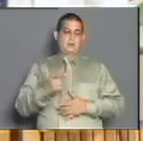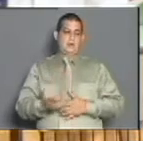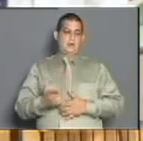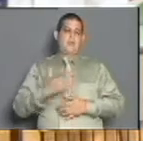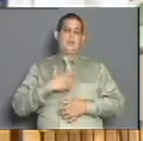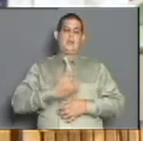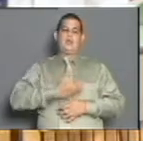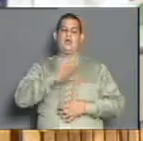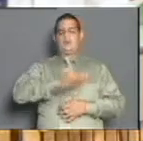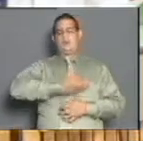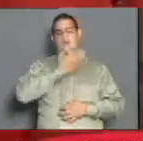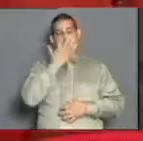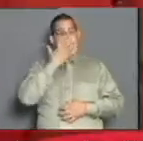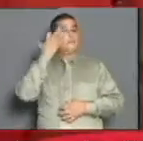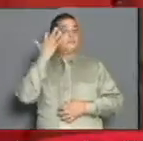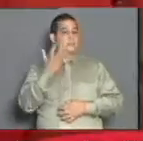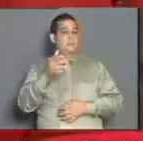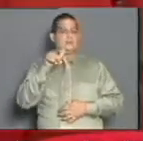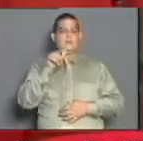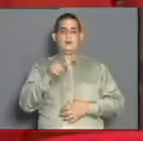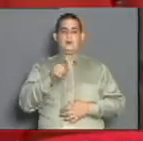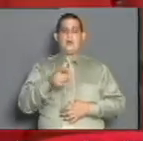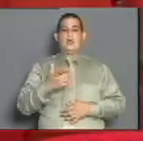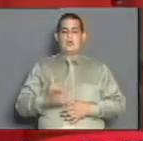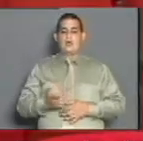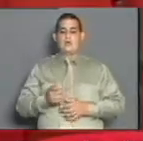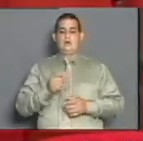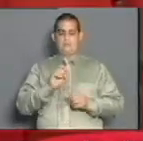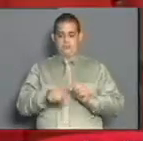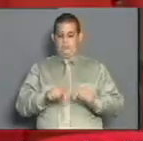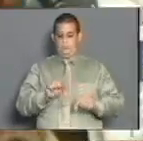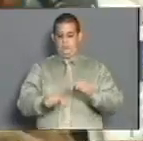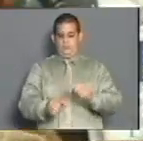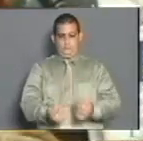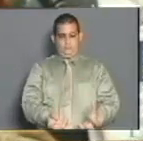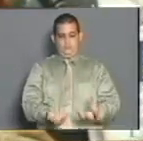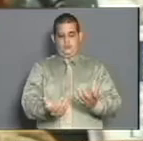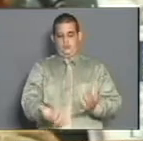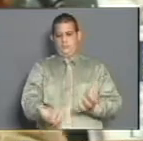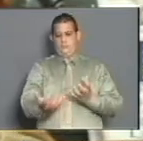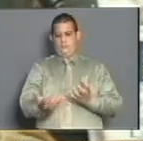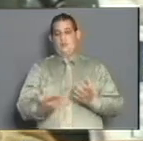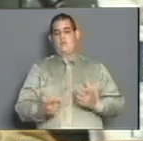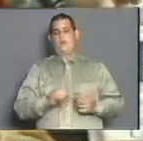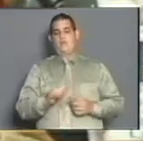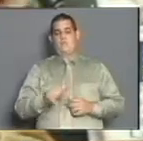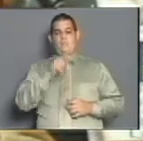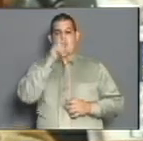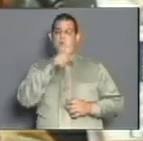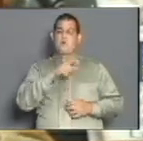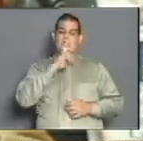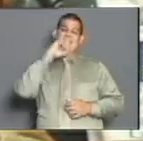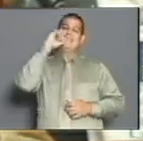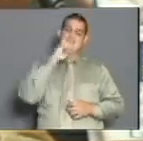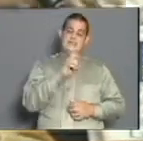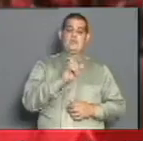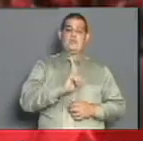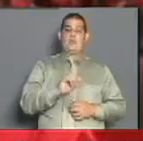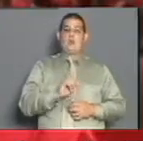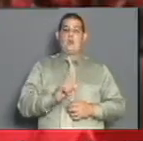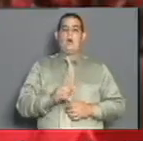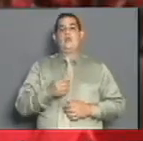destacó la necesidad de aumentar las cosechas, a pesar de las limitaciones con el combustible y la carencia de